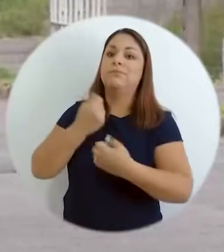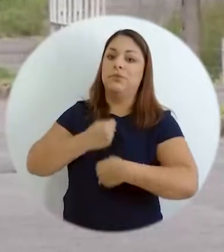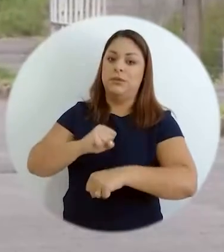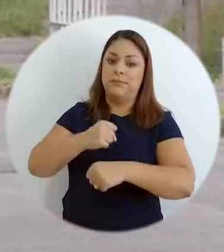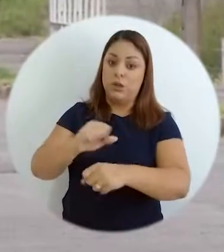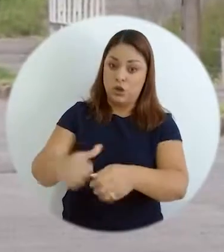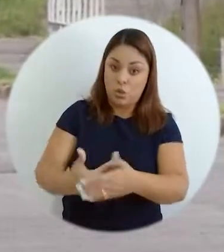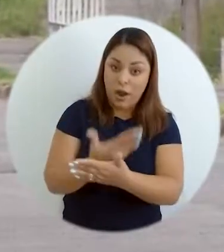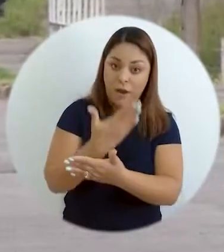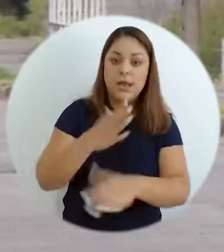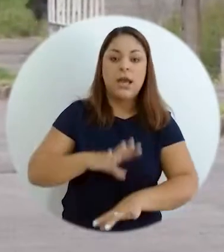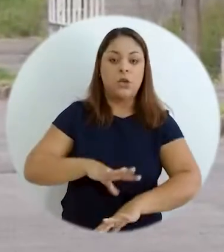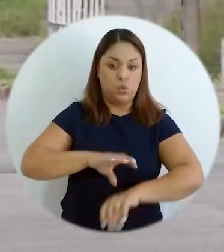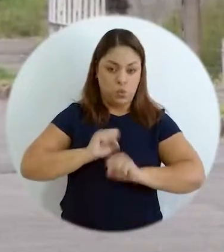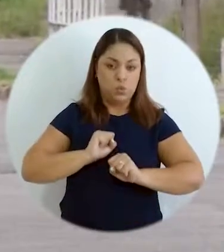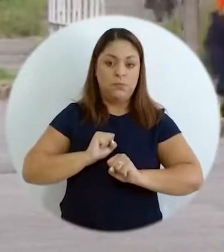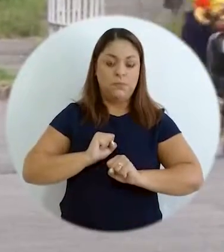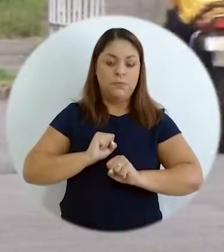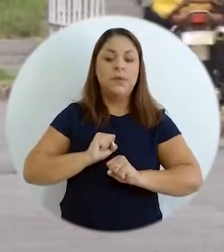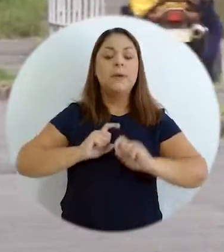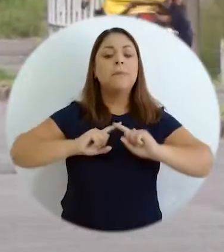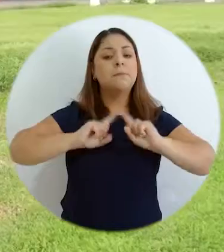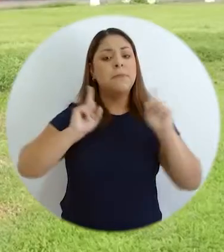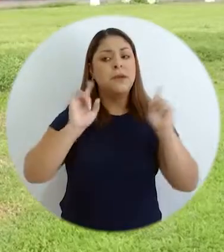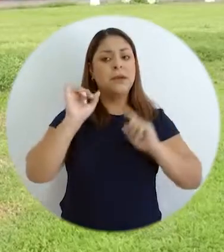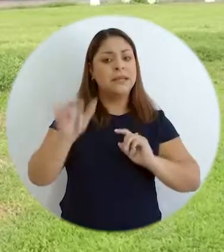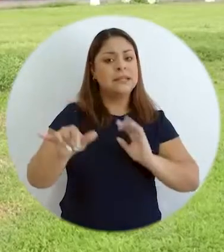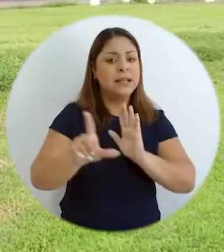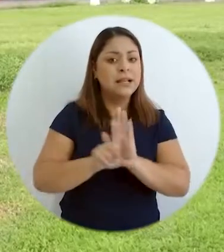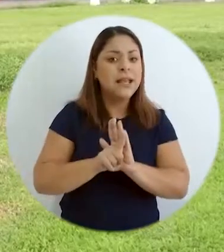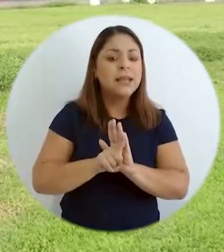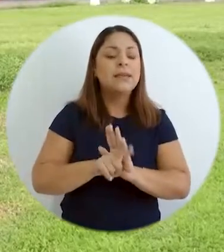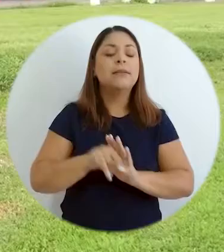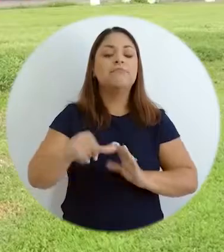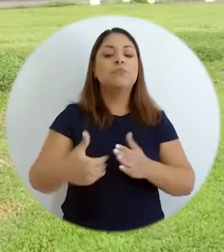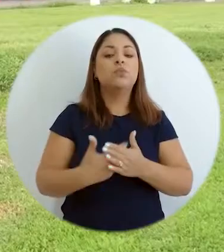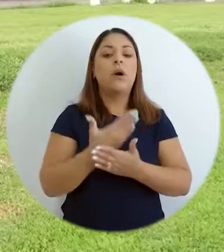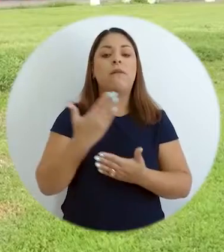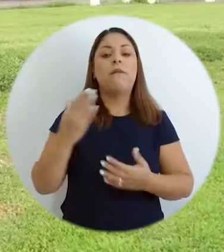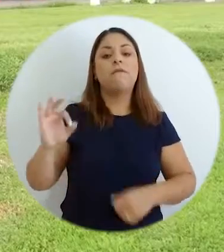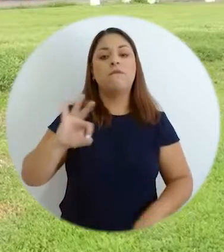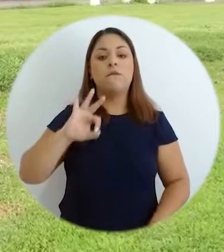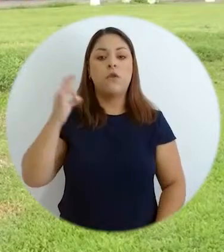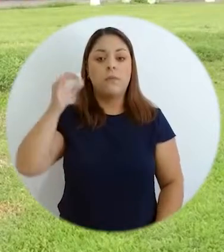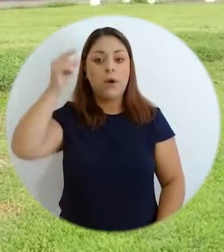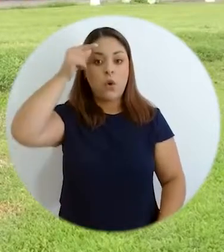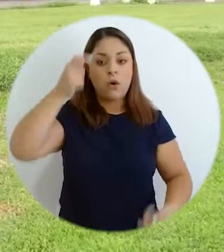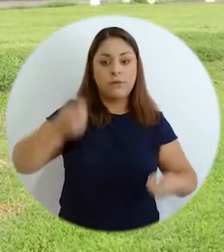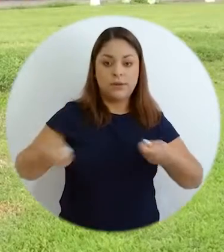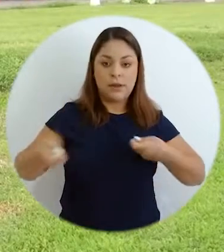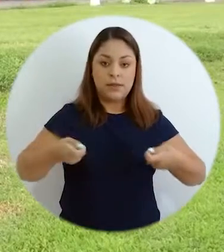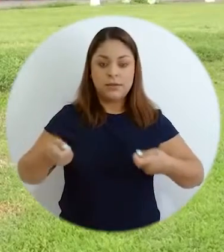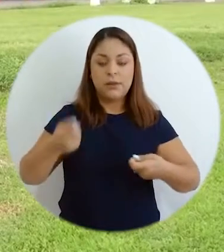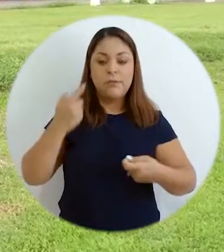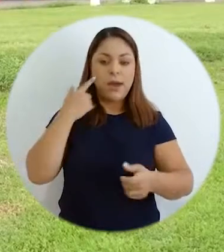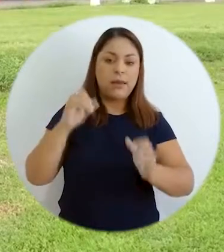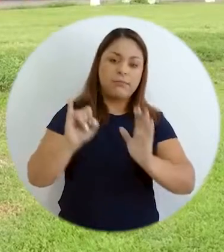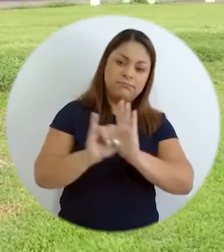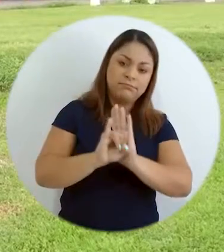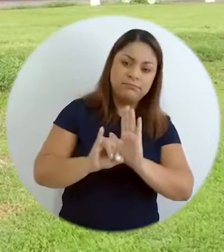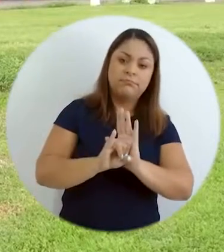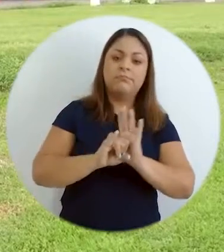autoridades municipales asuman, pero la AREDE, la Agencia Regional de Desarrollo, pues va a ser este nuevo modelo de gobernanza